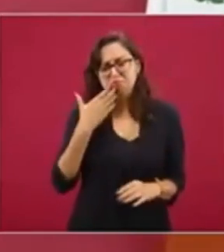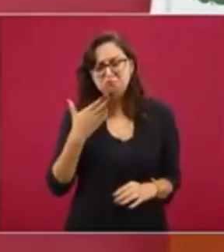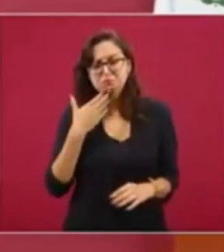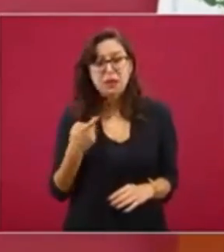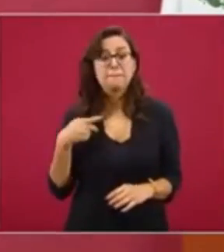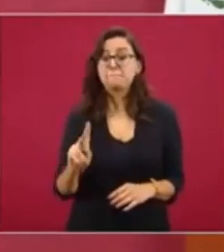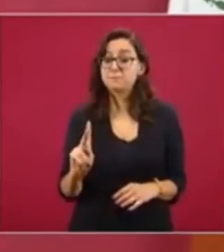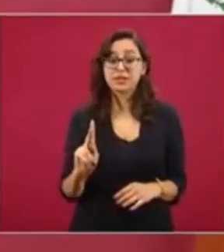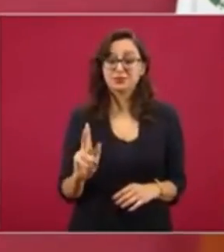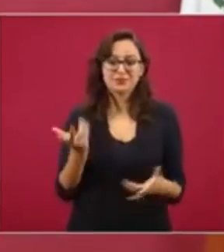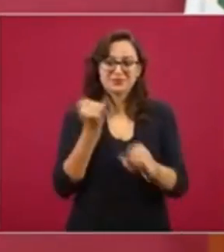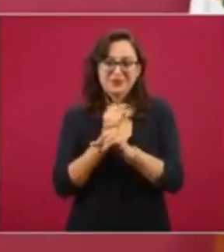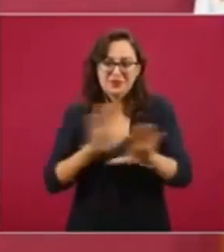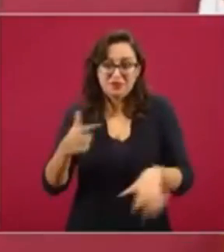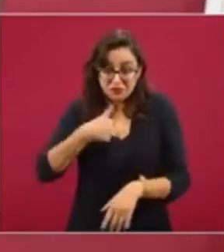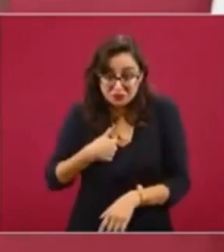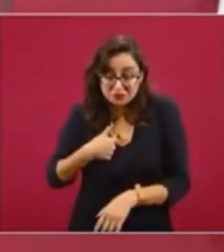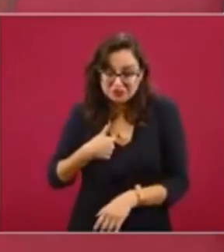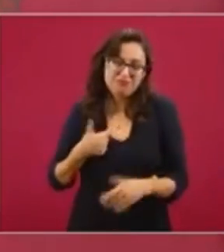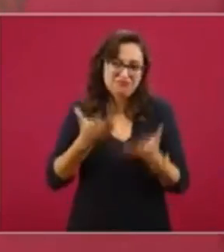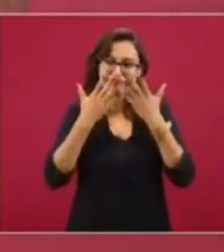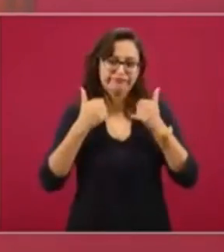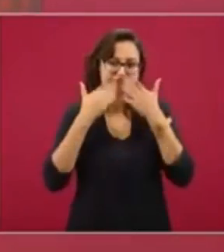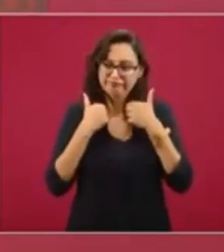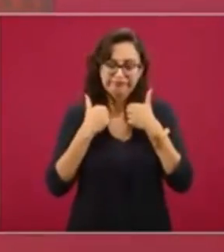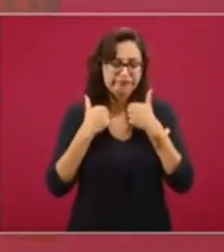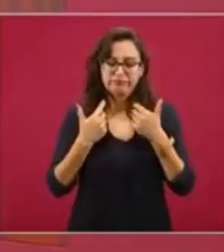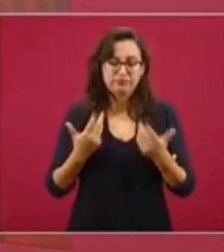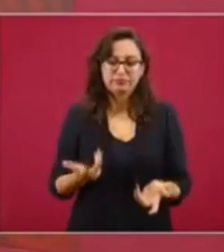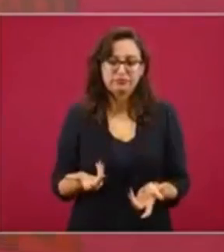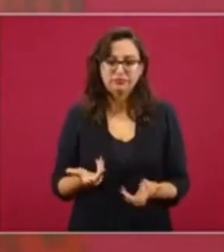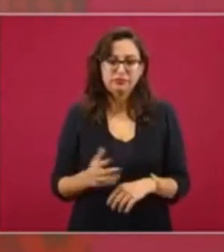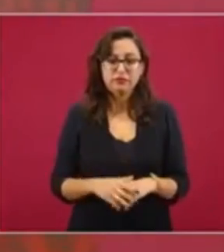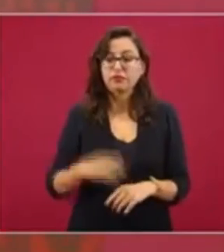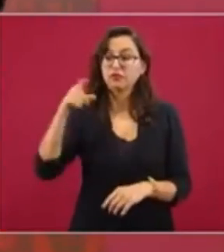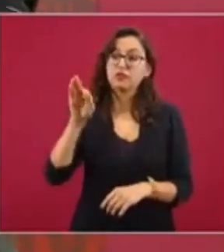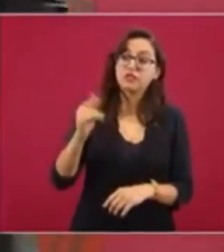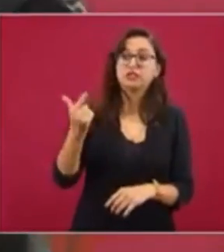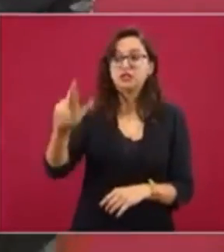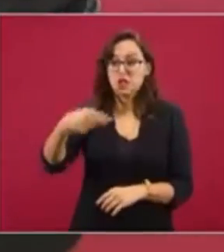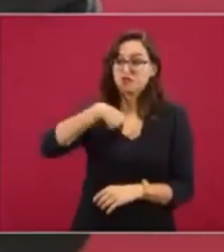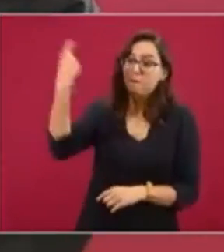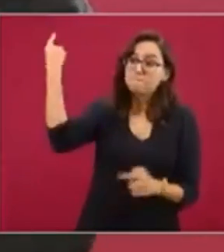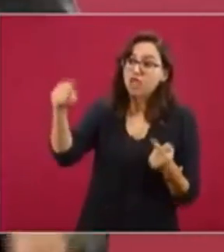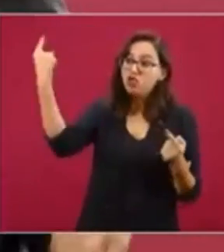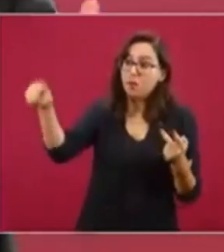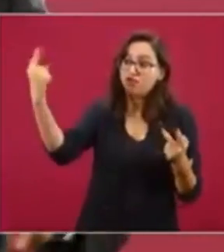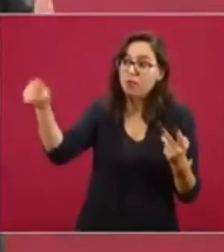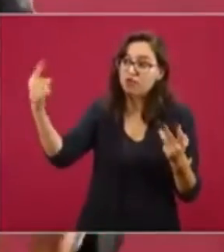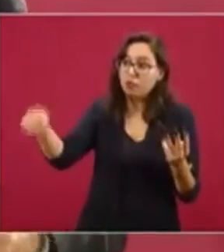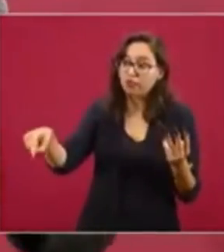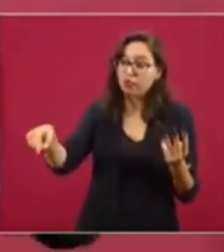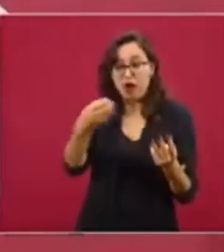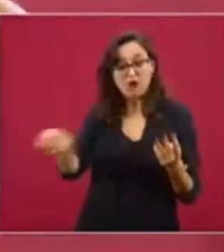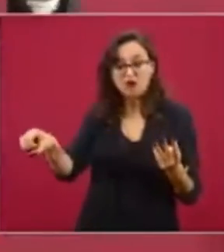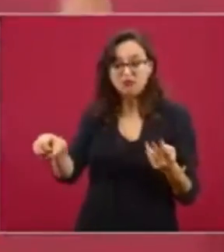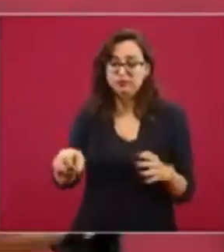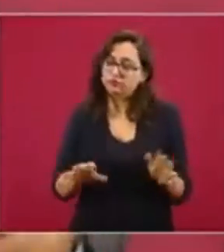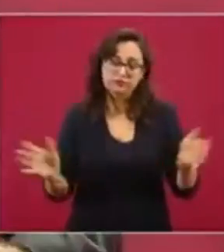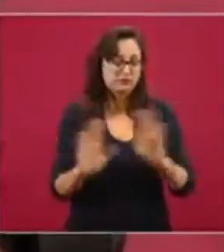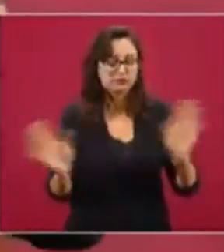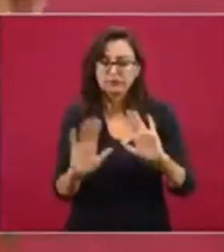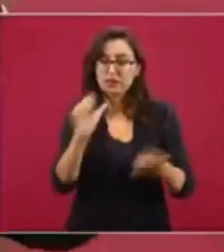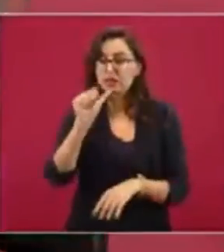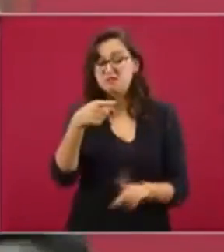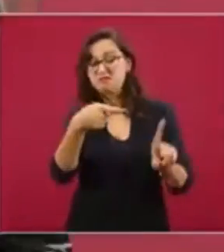nada más que no tengo información, ni le mando a decir a nadie que se acoja a ese procedimiento para